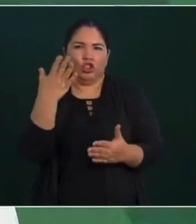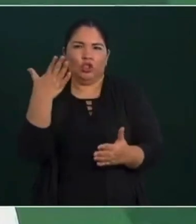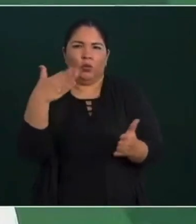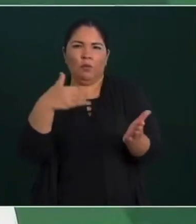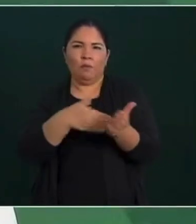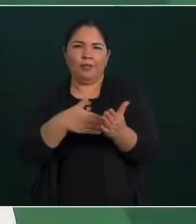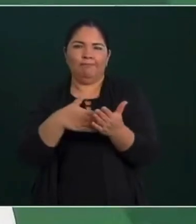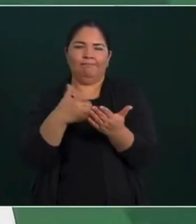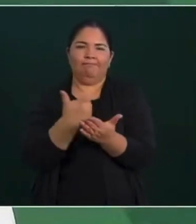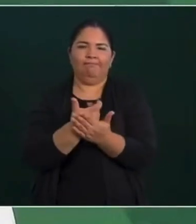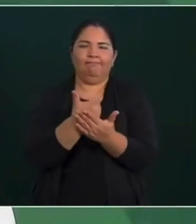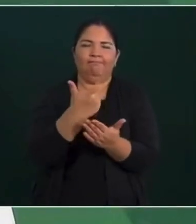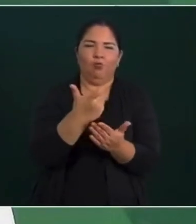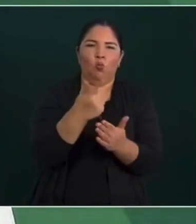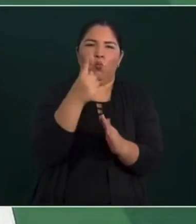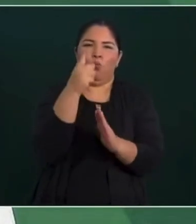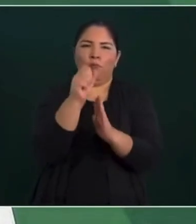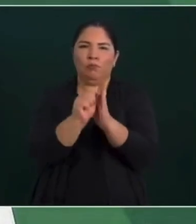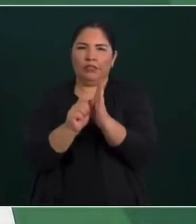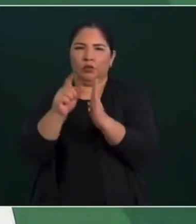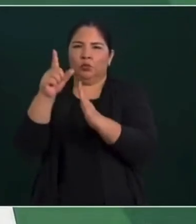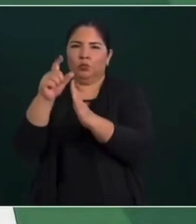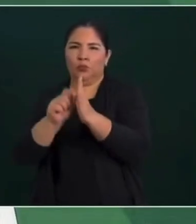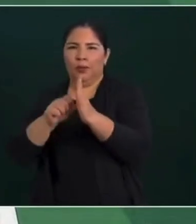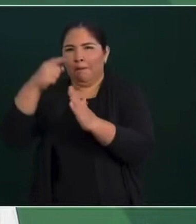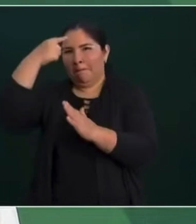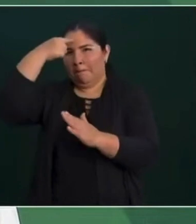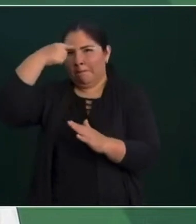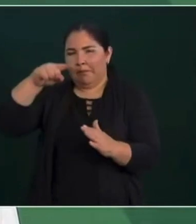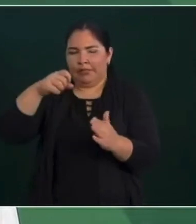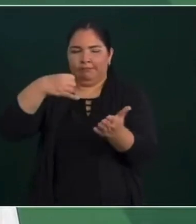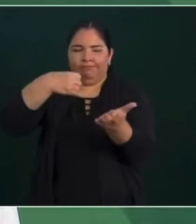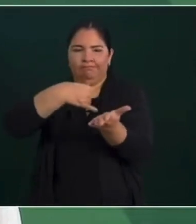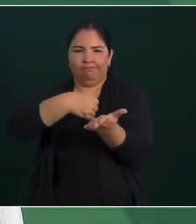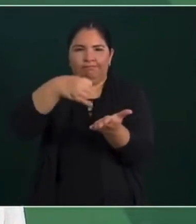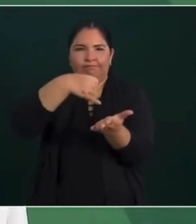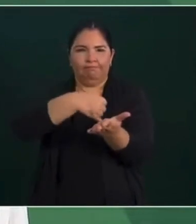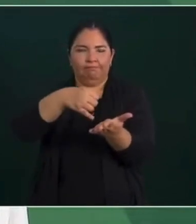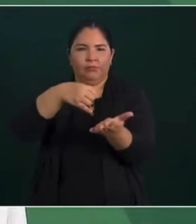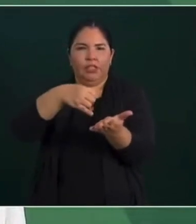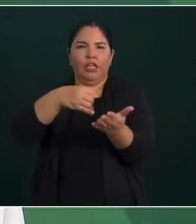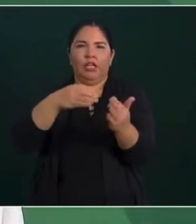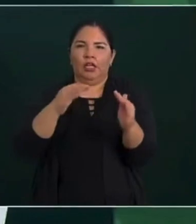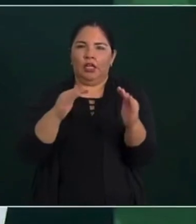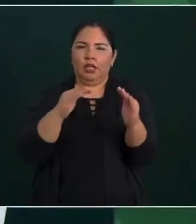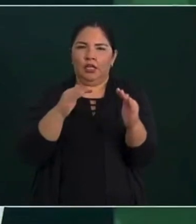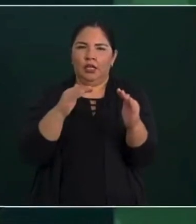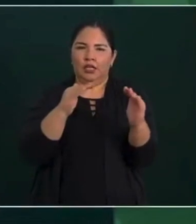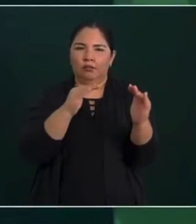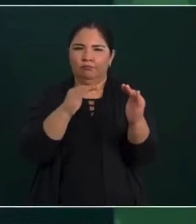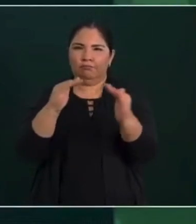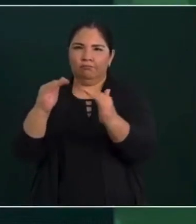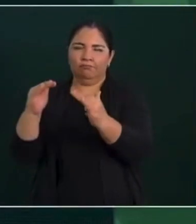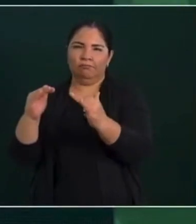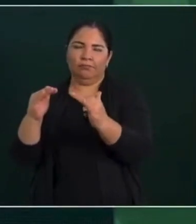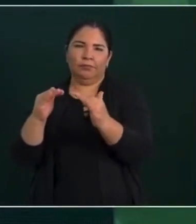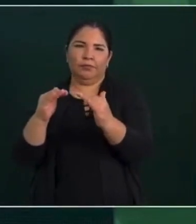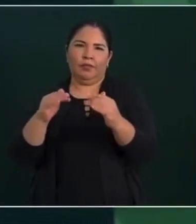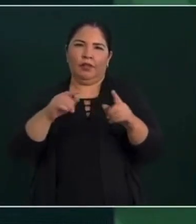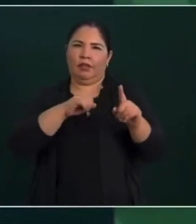mensuales para cultivar sus parcelas, sean